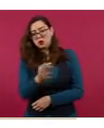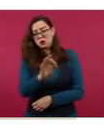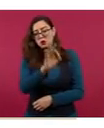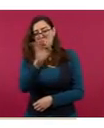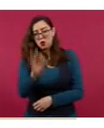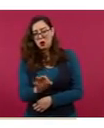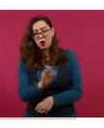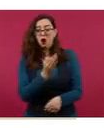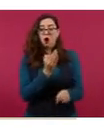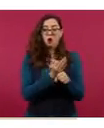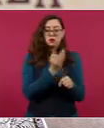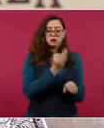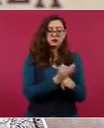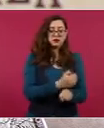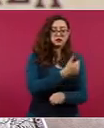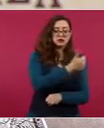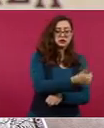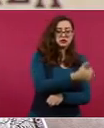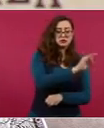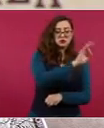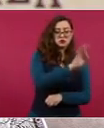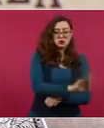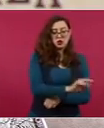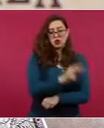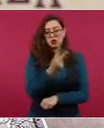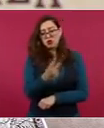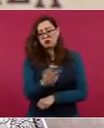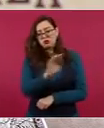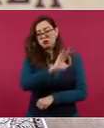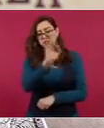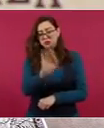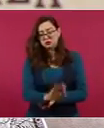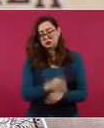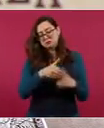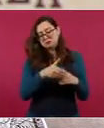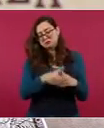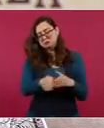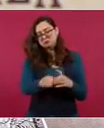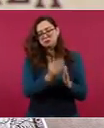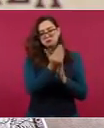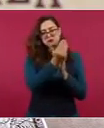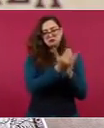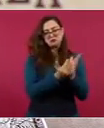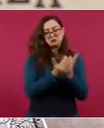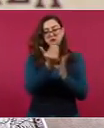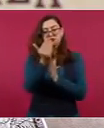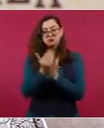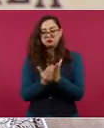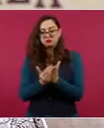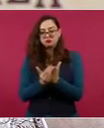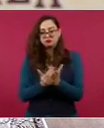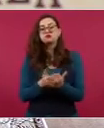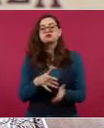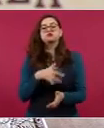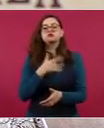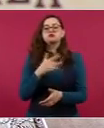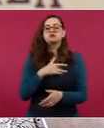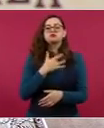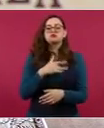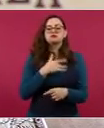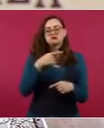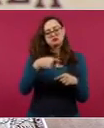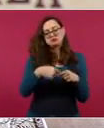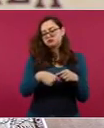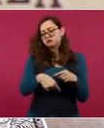6 y 2 por ciento con una tendencia a la baja. La predicción es que esta tendencia continuará durante varias